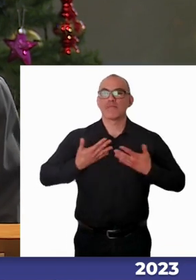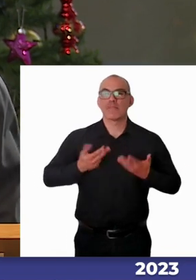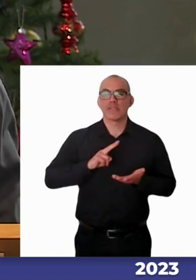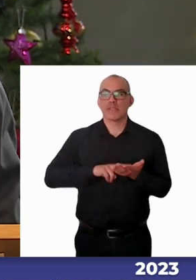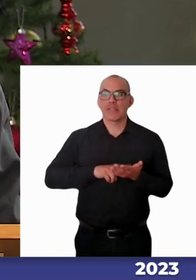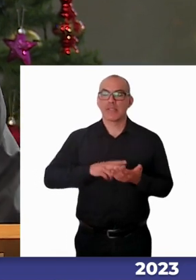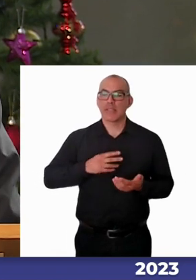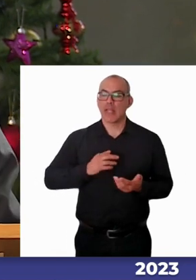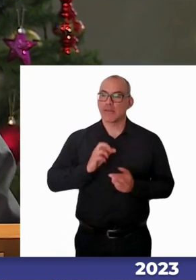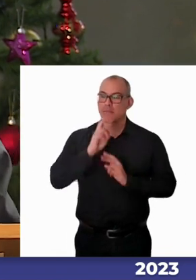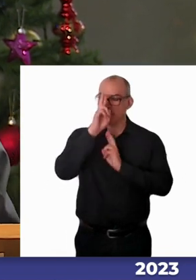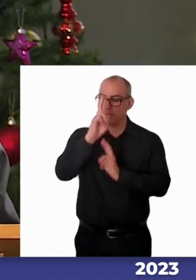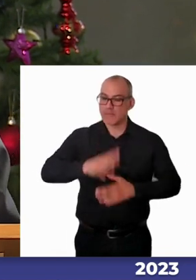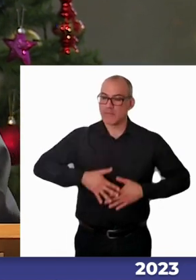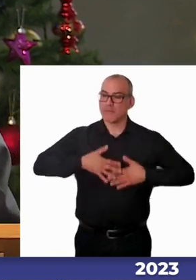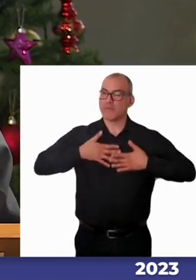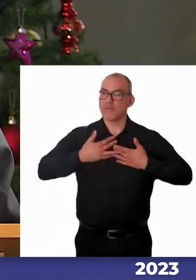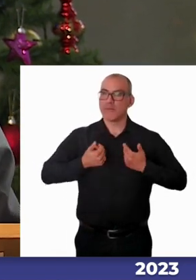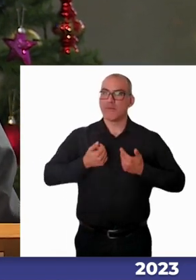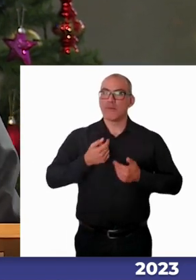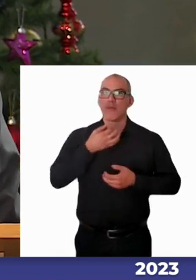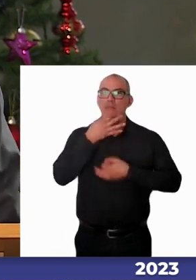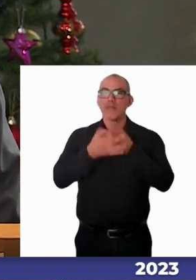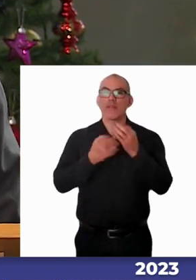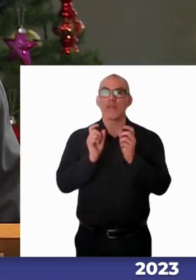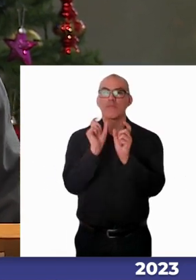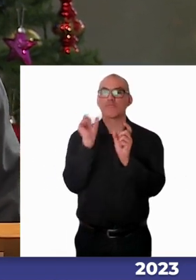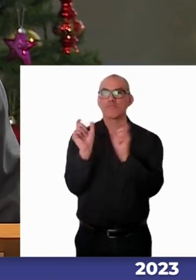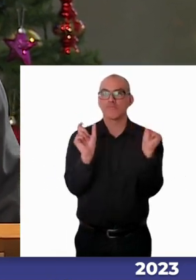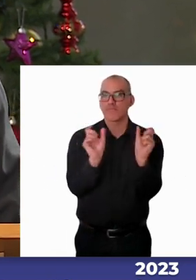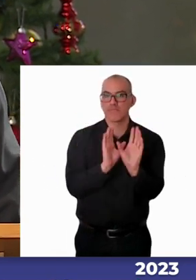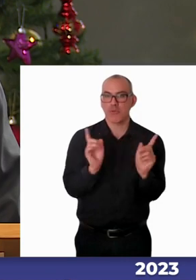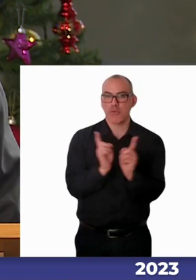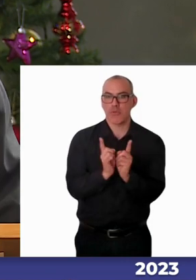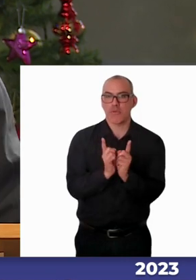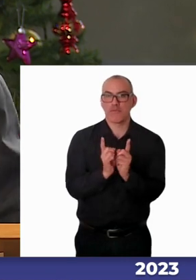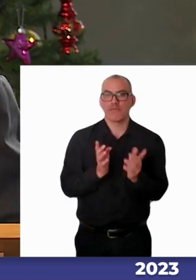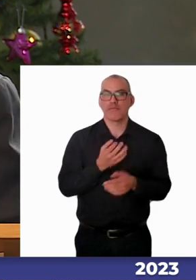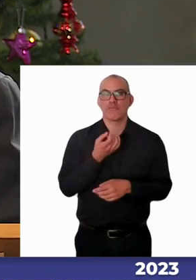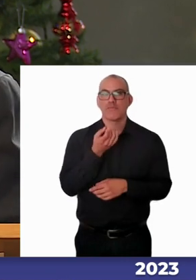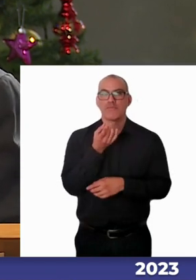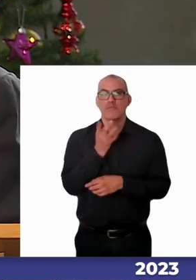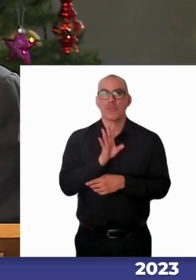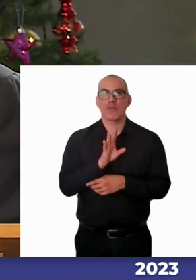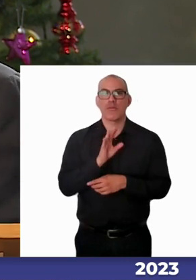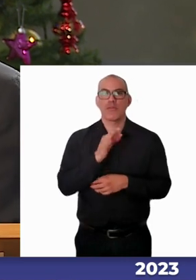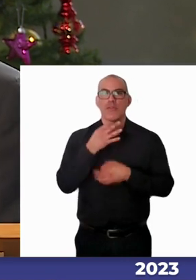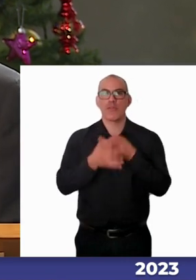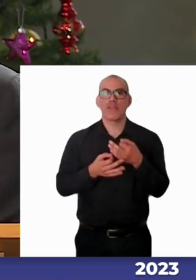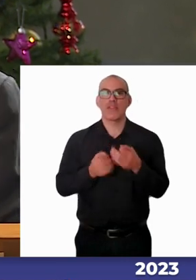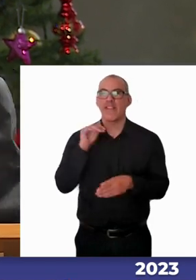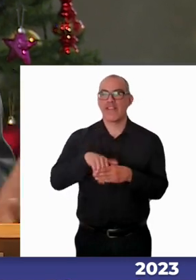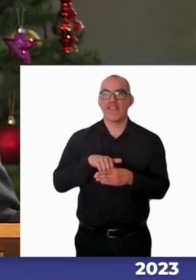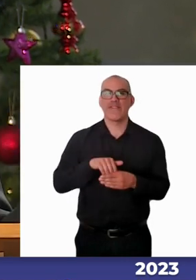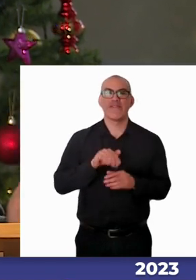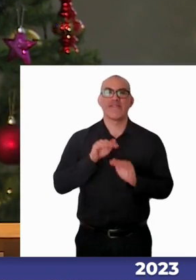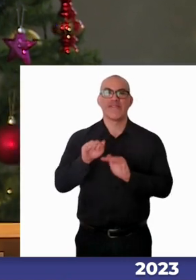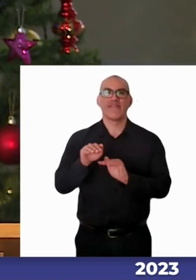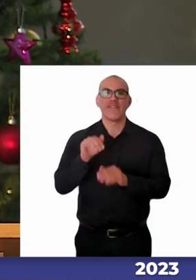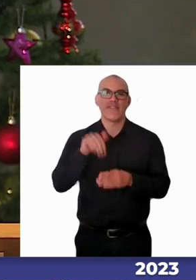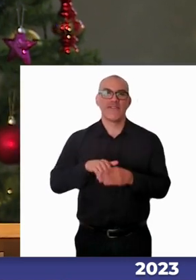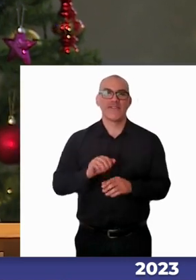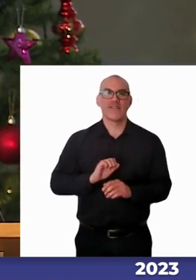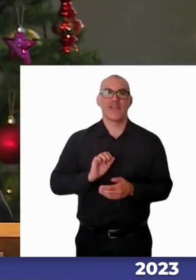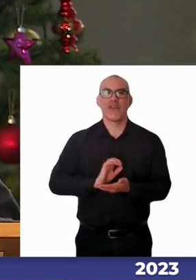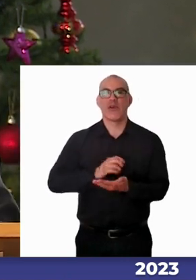a decir dos palabras. No solo a tomar cuántas fotos a favor y cuántas en contra. A ver si uno tiene que decir